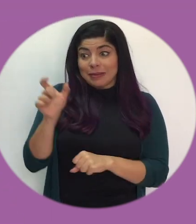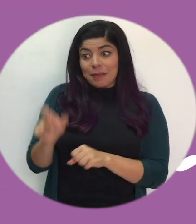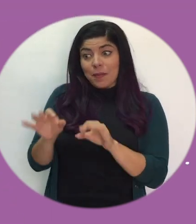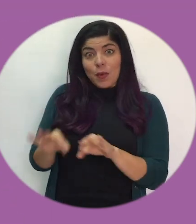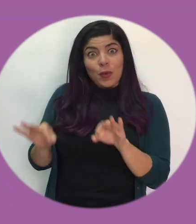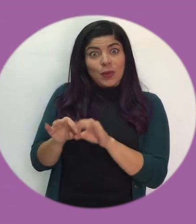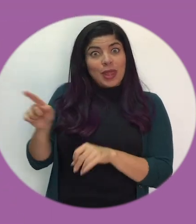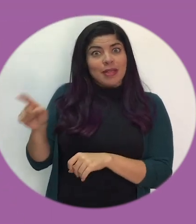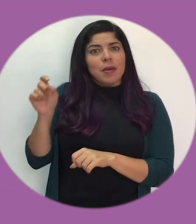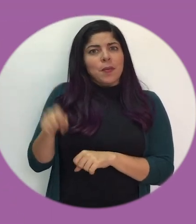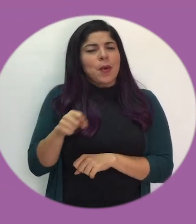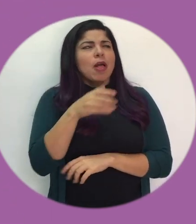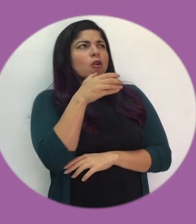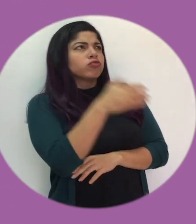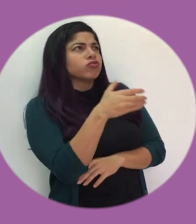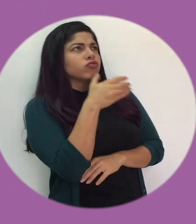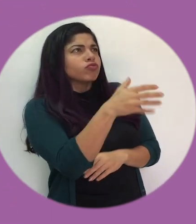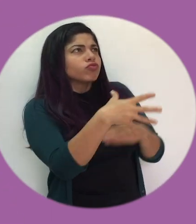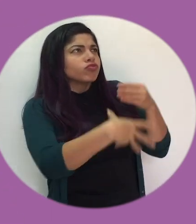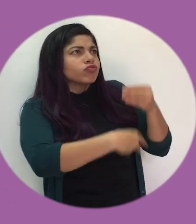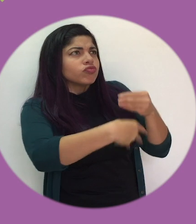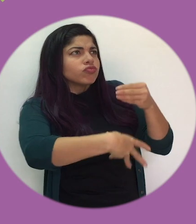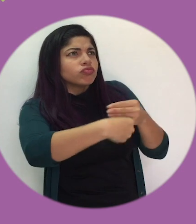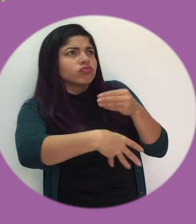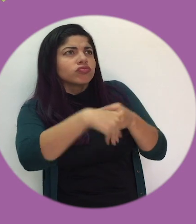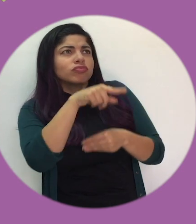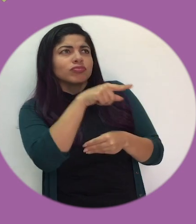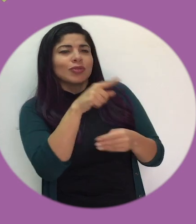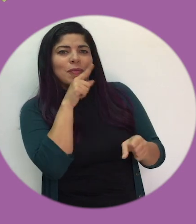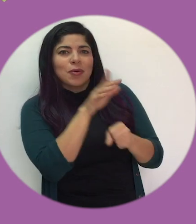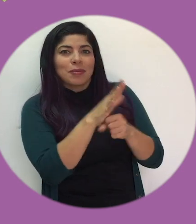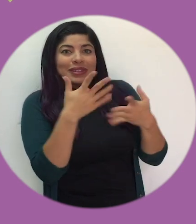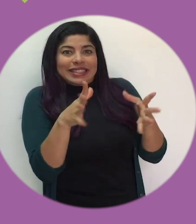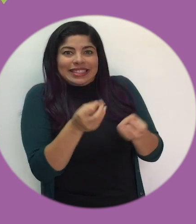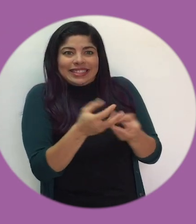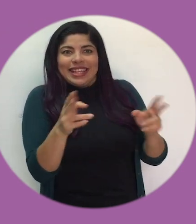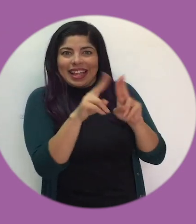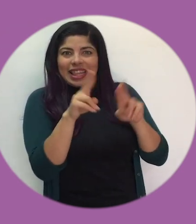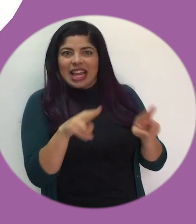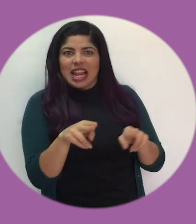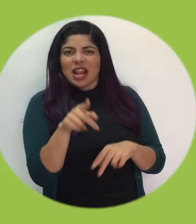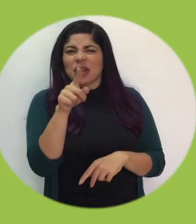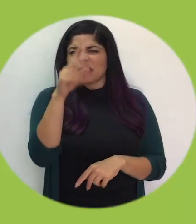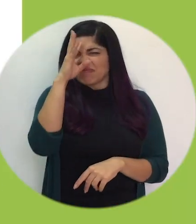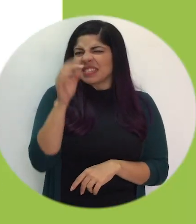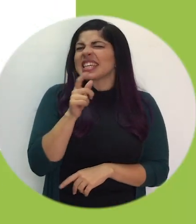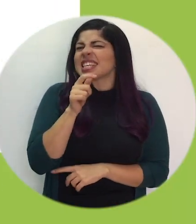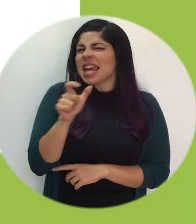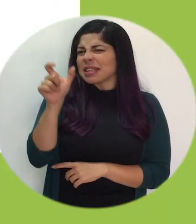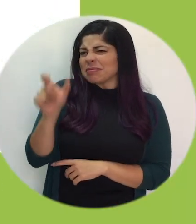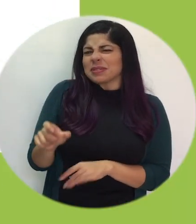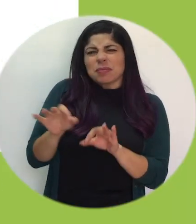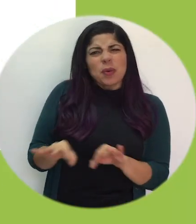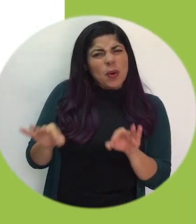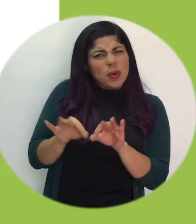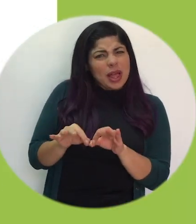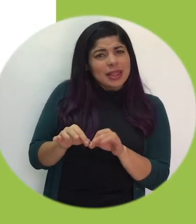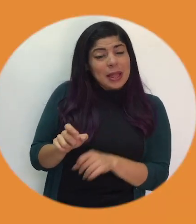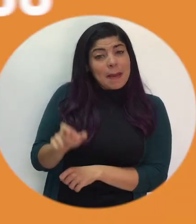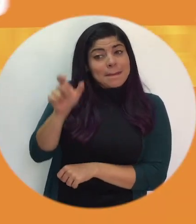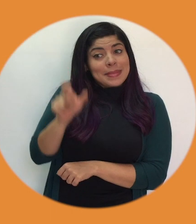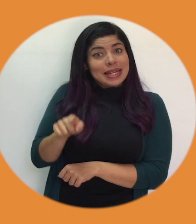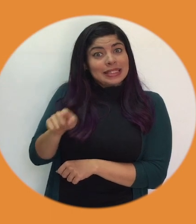esta importante persona podrá hacerle observaciones finales a los compromisos publicados en línea. ¿Y quién crees que es esa persona